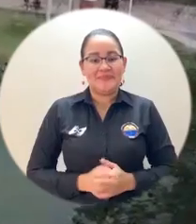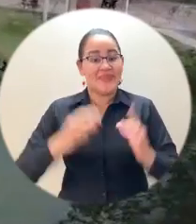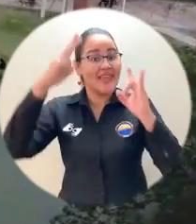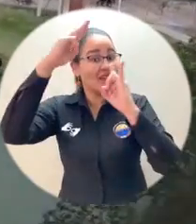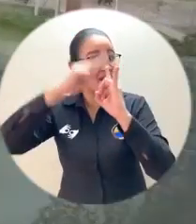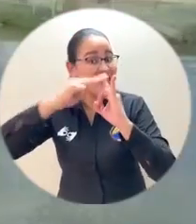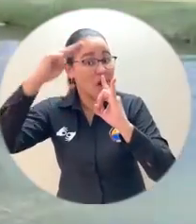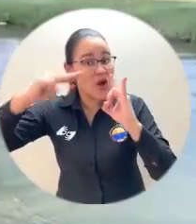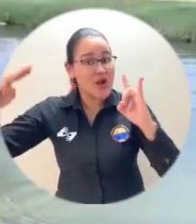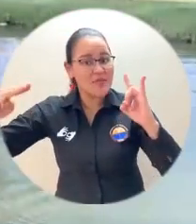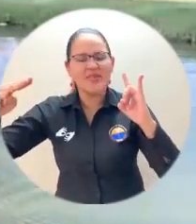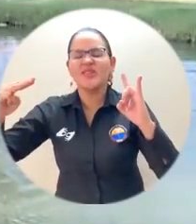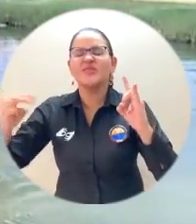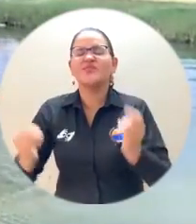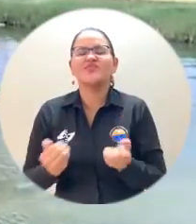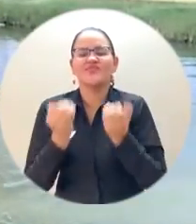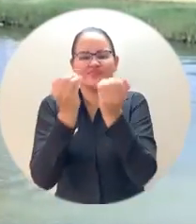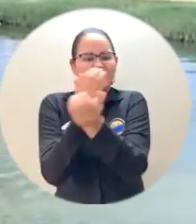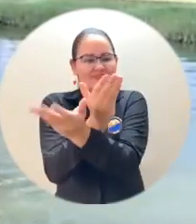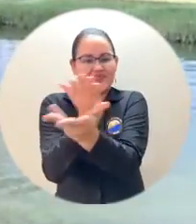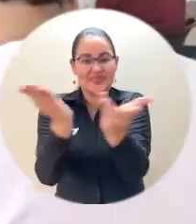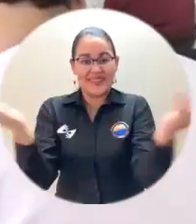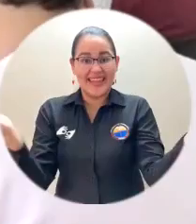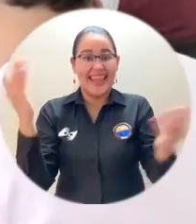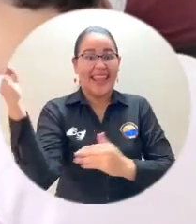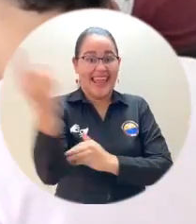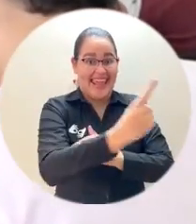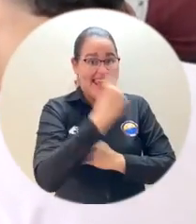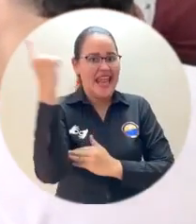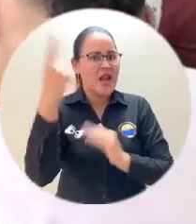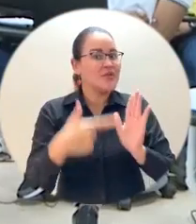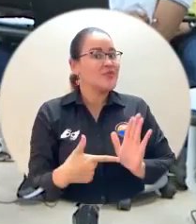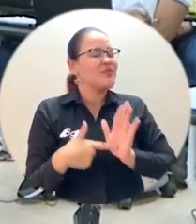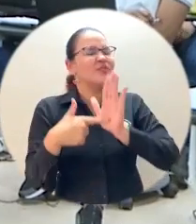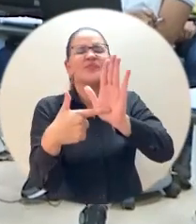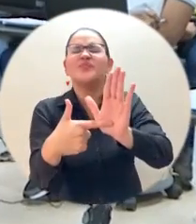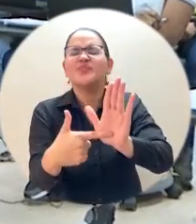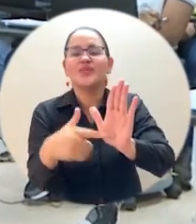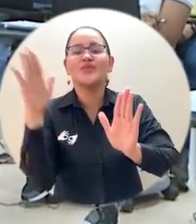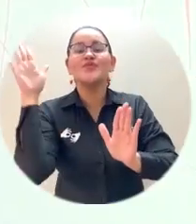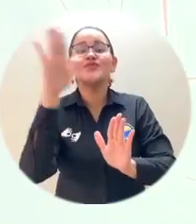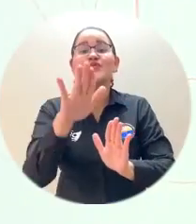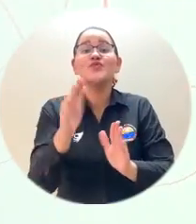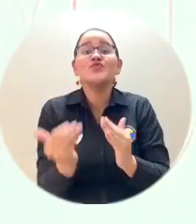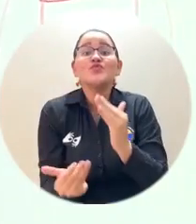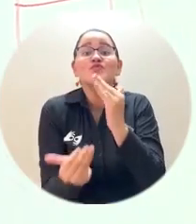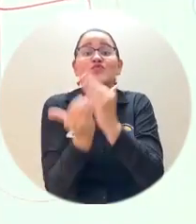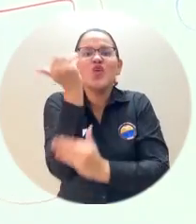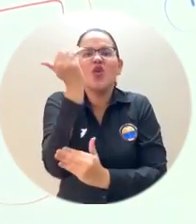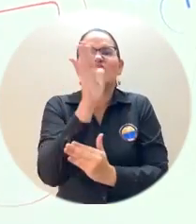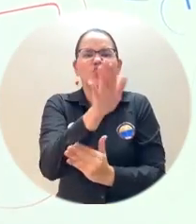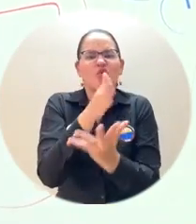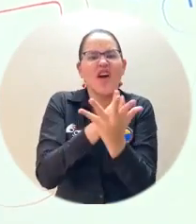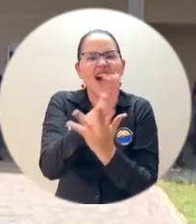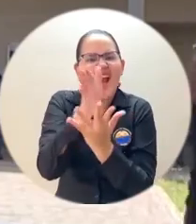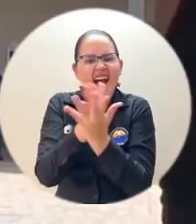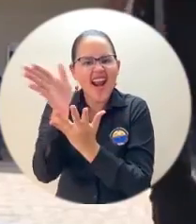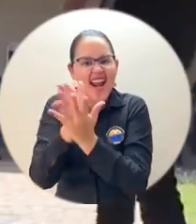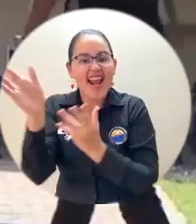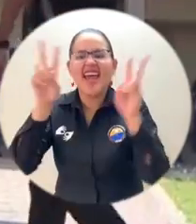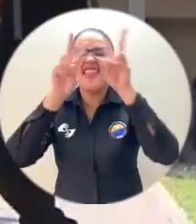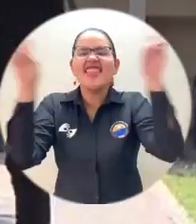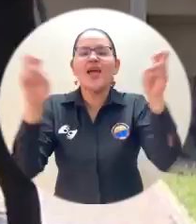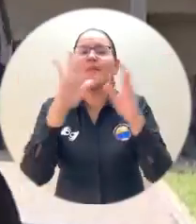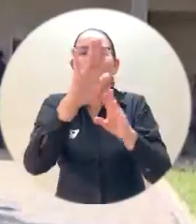La Universidad del Magdalena dio a conocer ante la comunidad académica y al público en general el nuevo grupo de programas en el área de